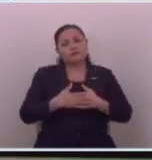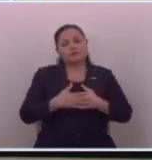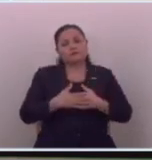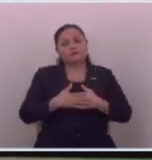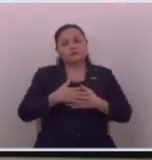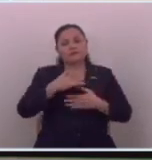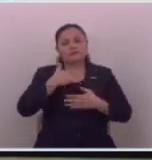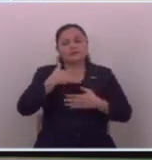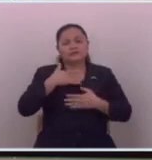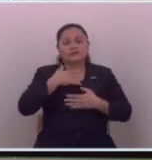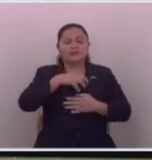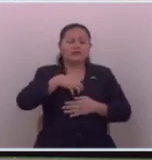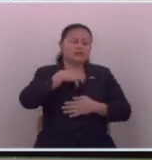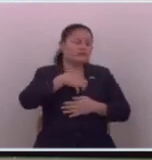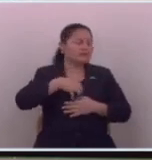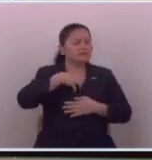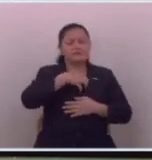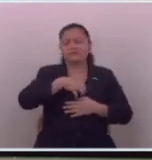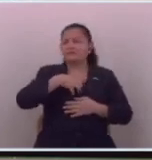me siento incómodo